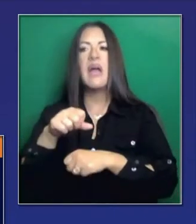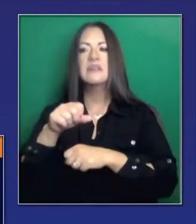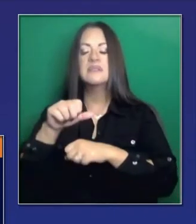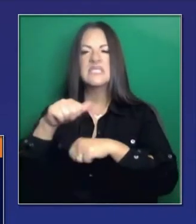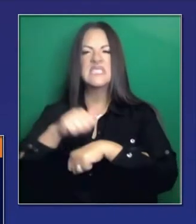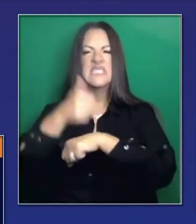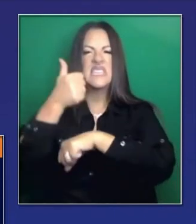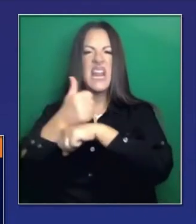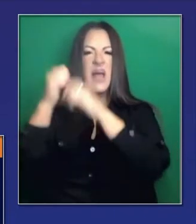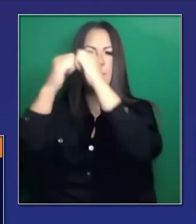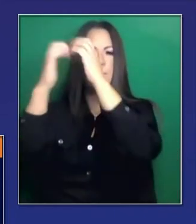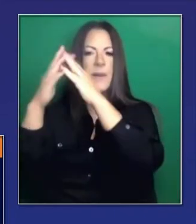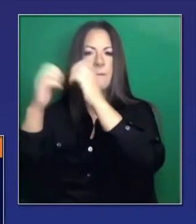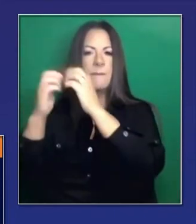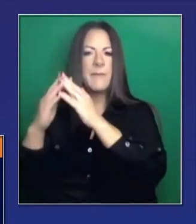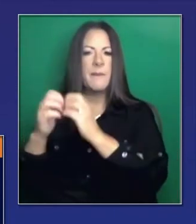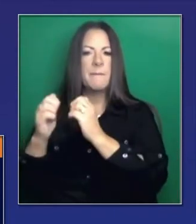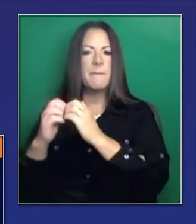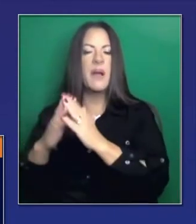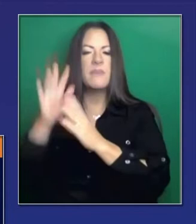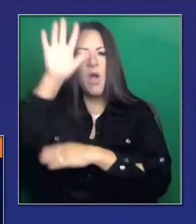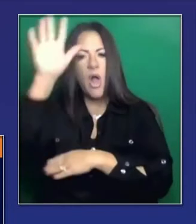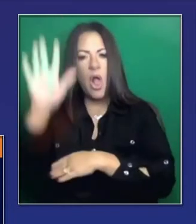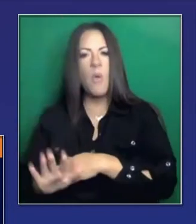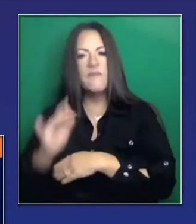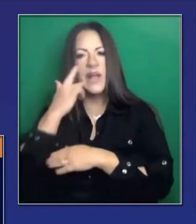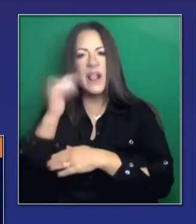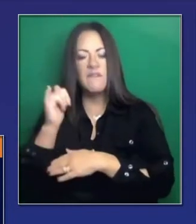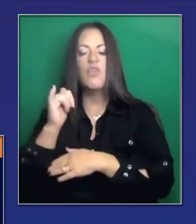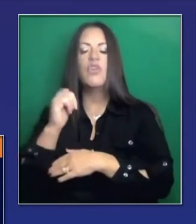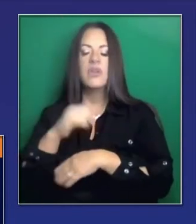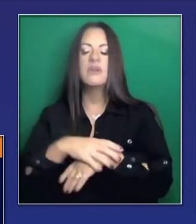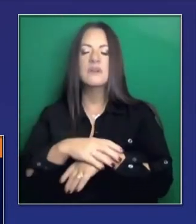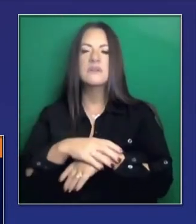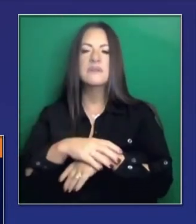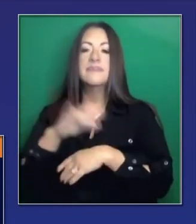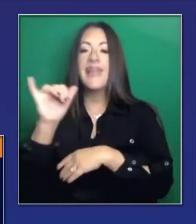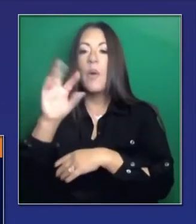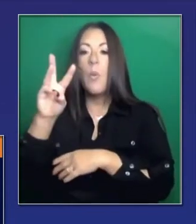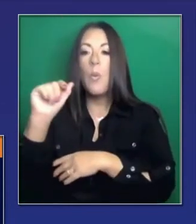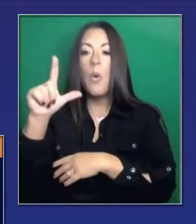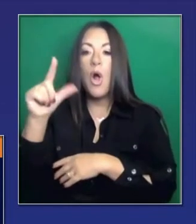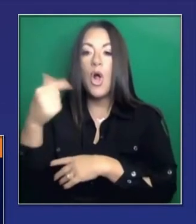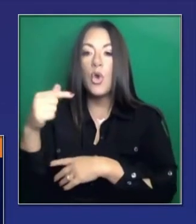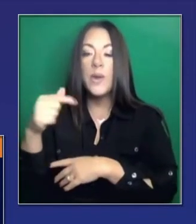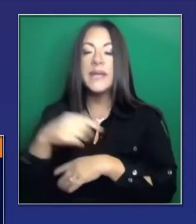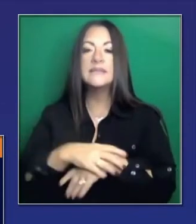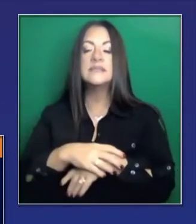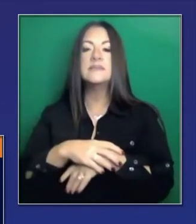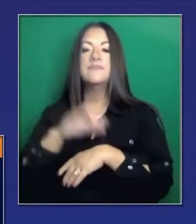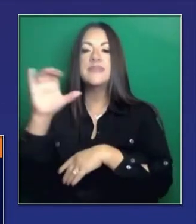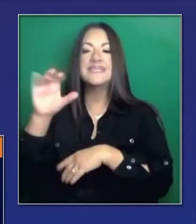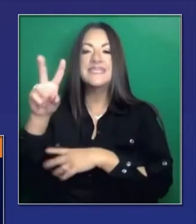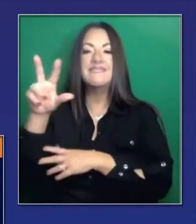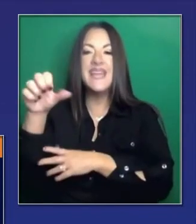distribuir, administrar la vacuna. Programa de vacunas con CVS, Walgreens, las farmacias. Lo comenzamos la